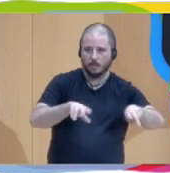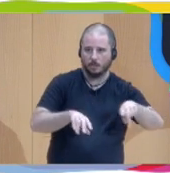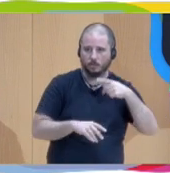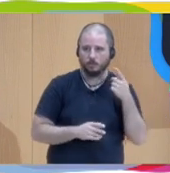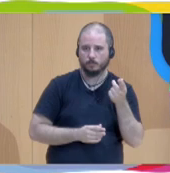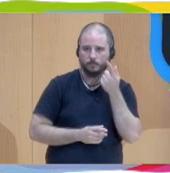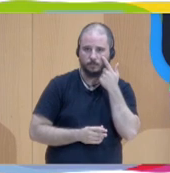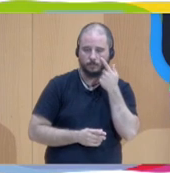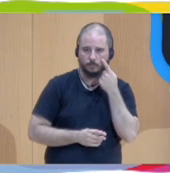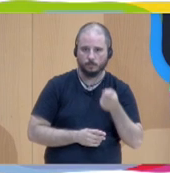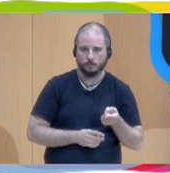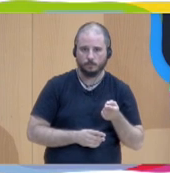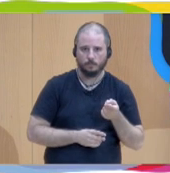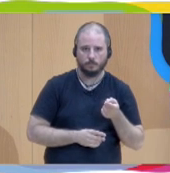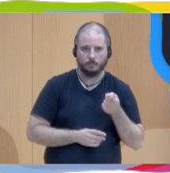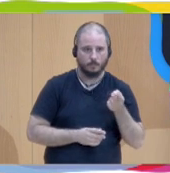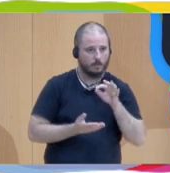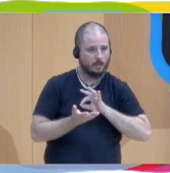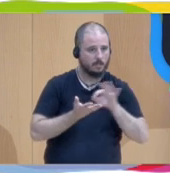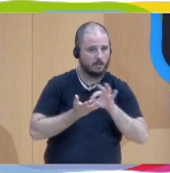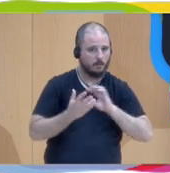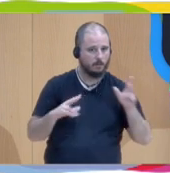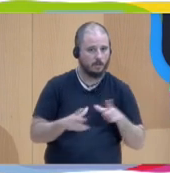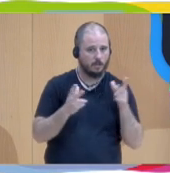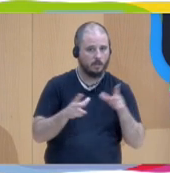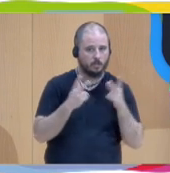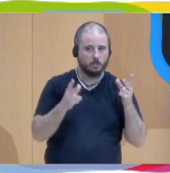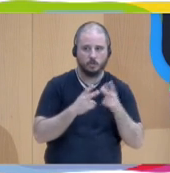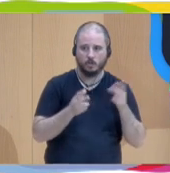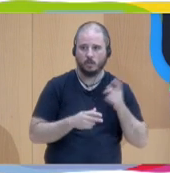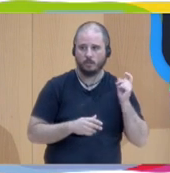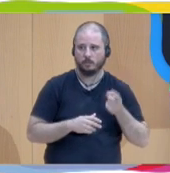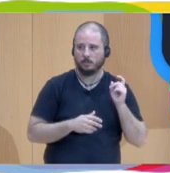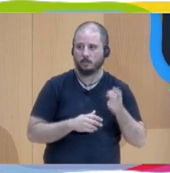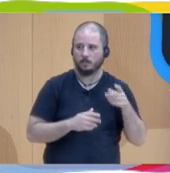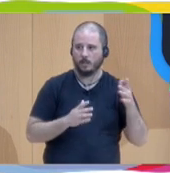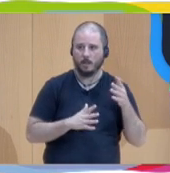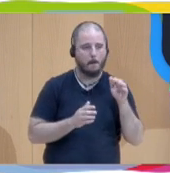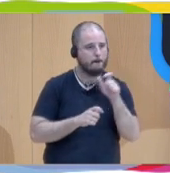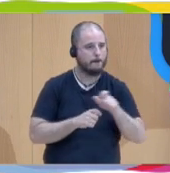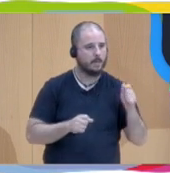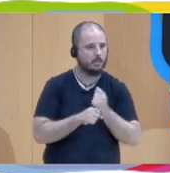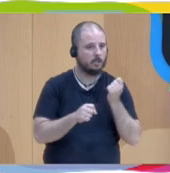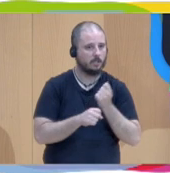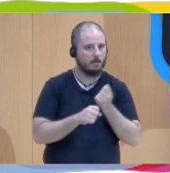en los servicios sociales una frecuencia particular de rotación del personal en